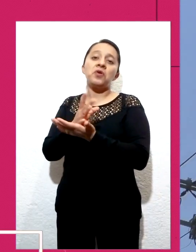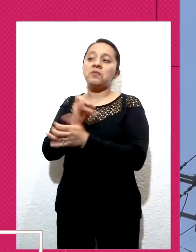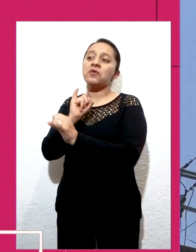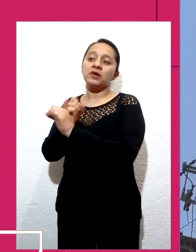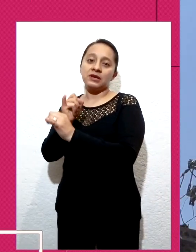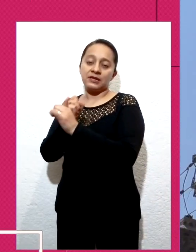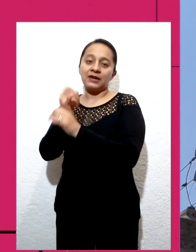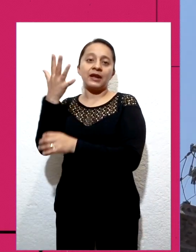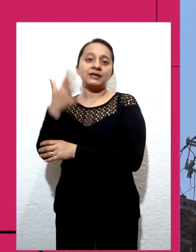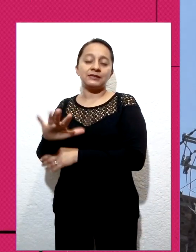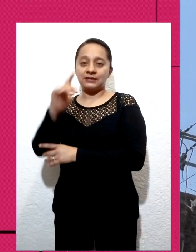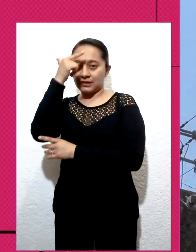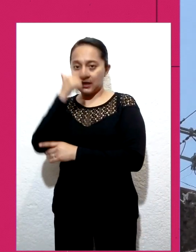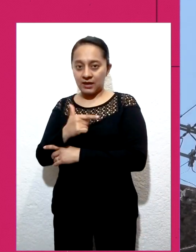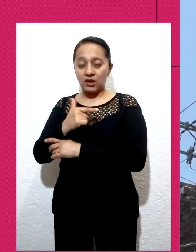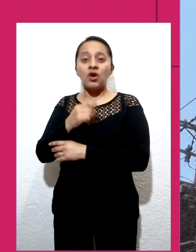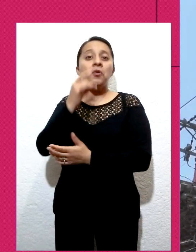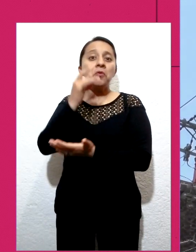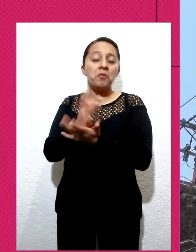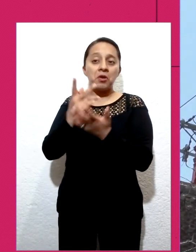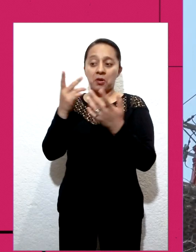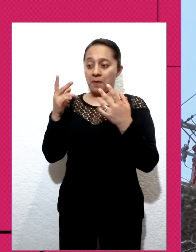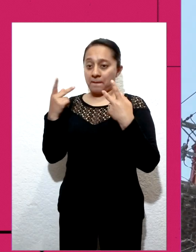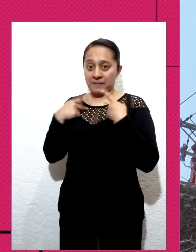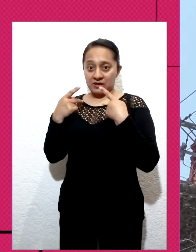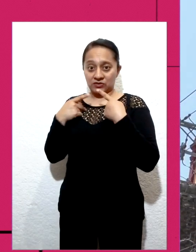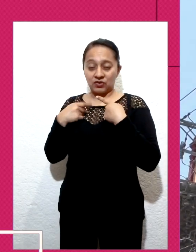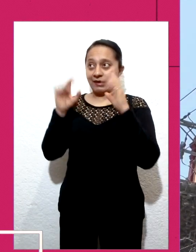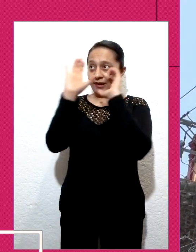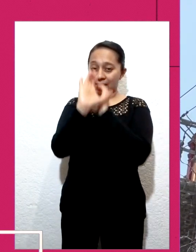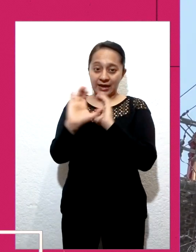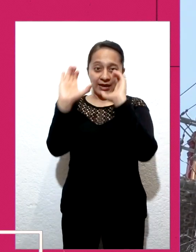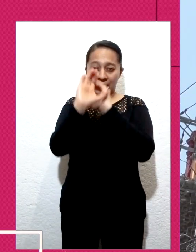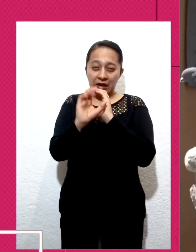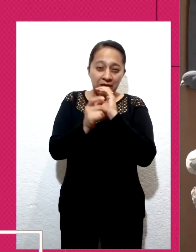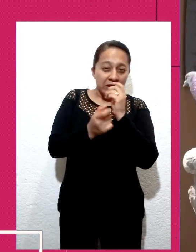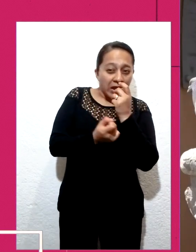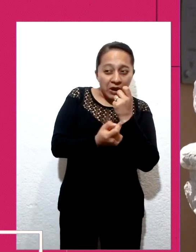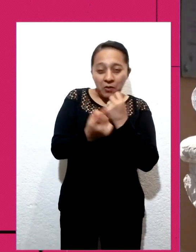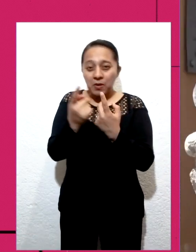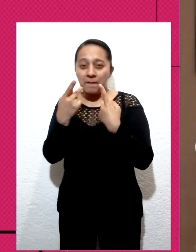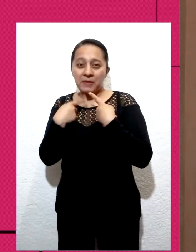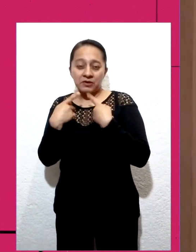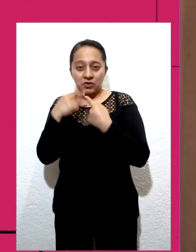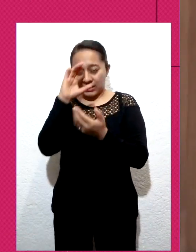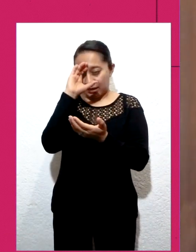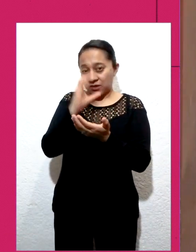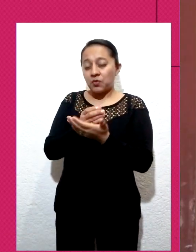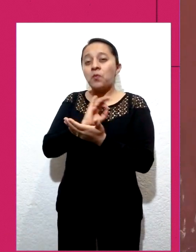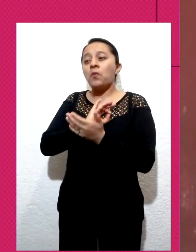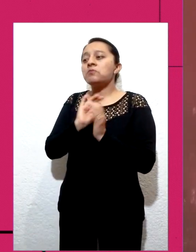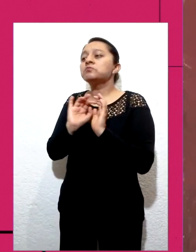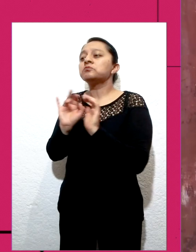12, sí habrá celebraciones de misa, pero no estarán abiertas al público en general. En estas solo podrán participar 60